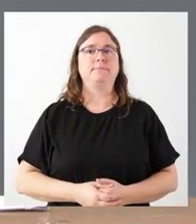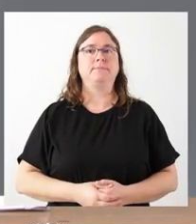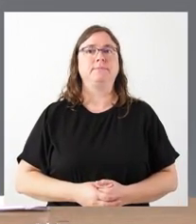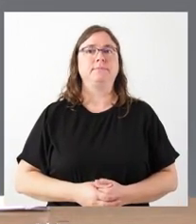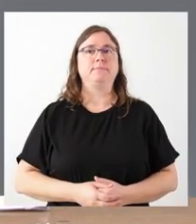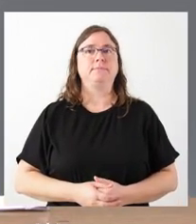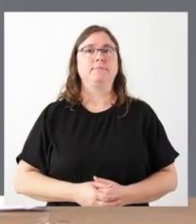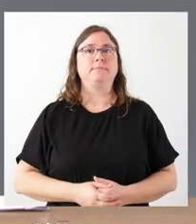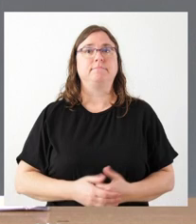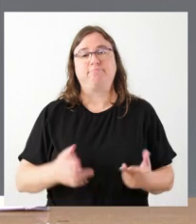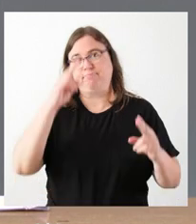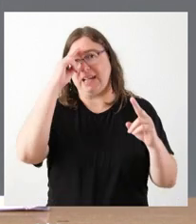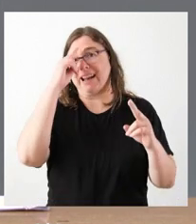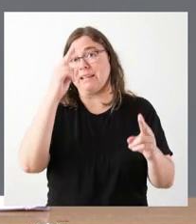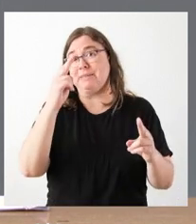La respetamos.